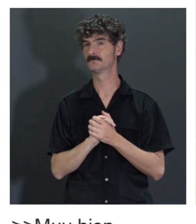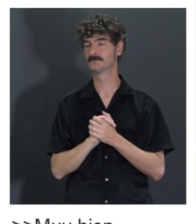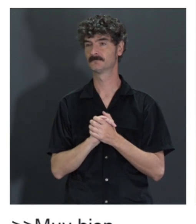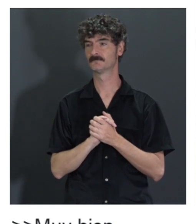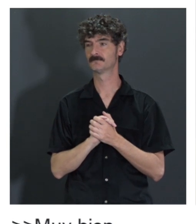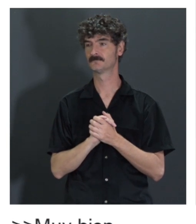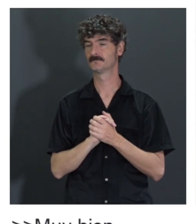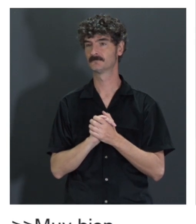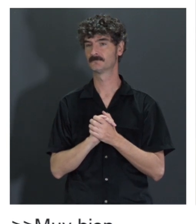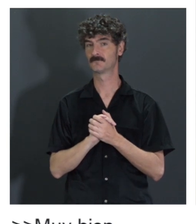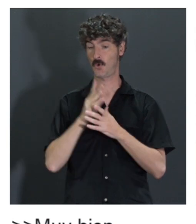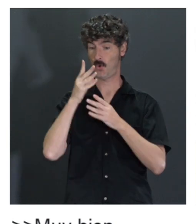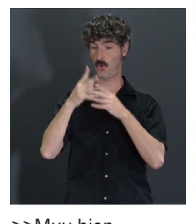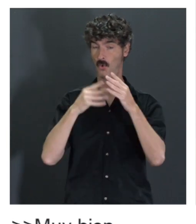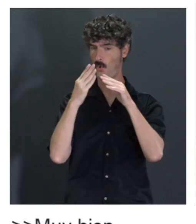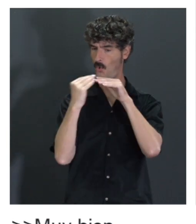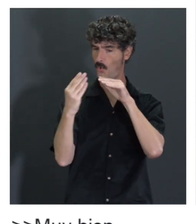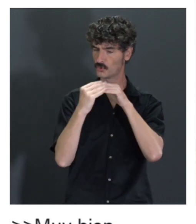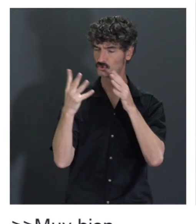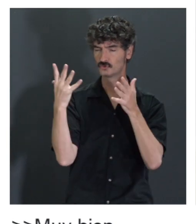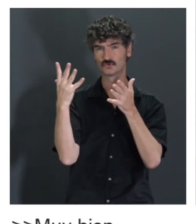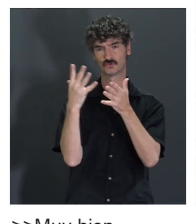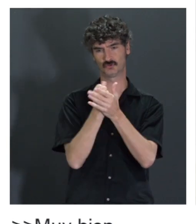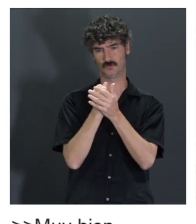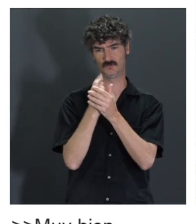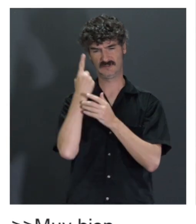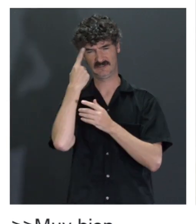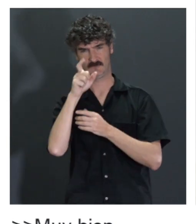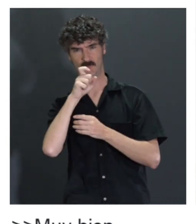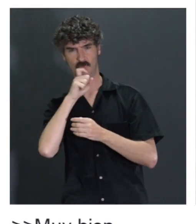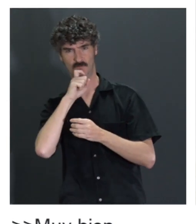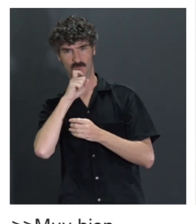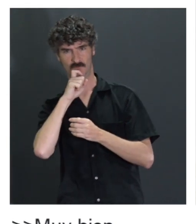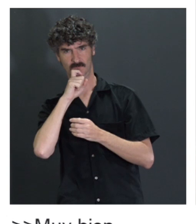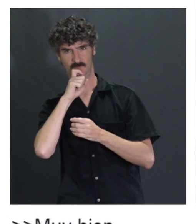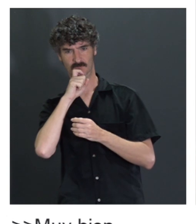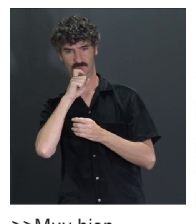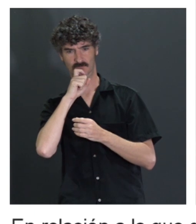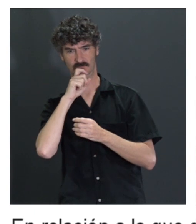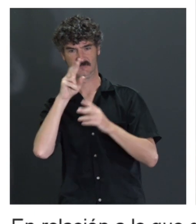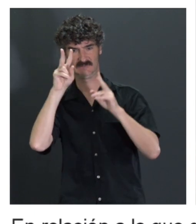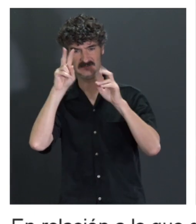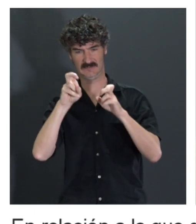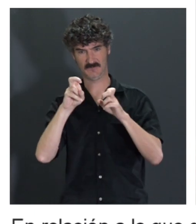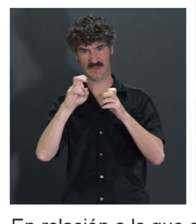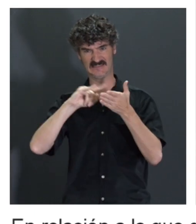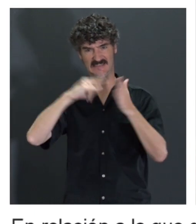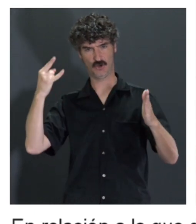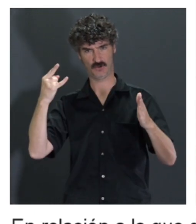Porque, claro, los usuarios no todos reaccionamos igual ante los productos tecnológicos.